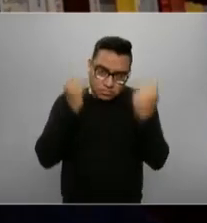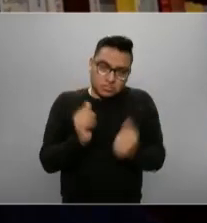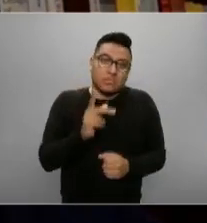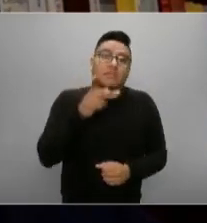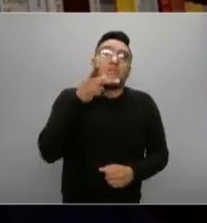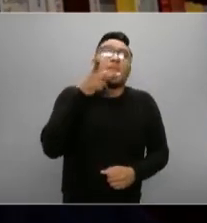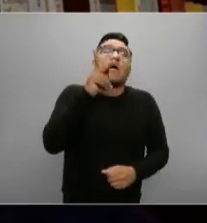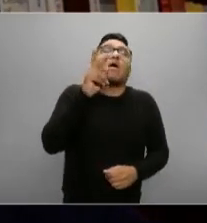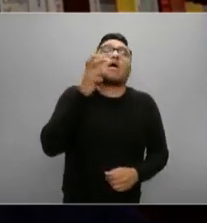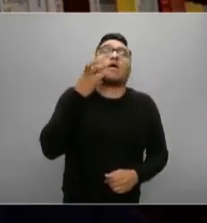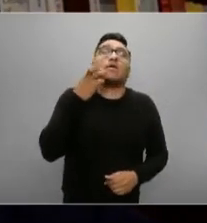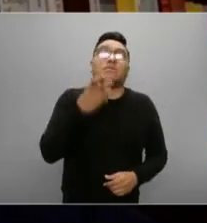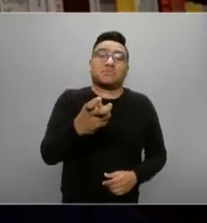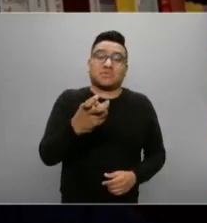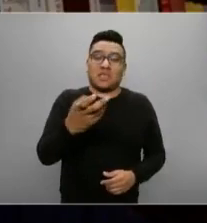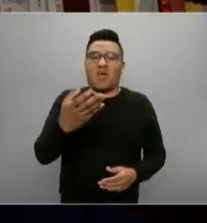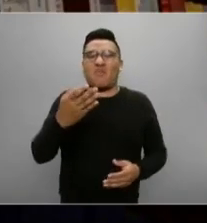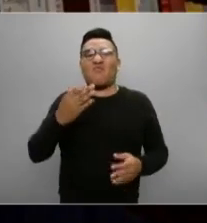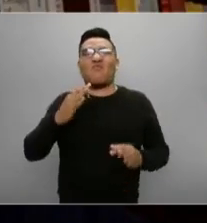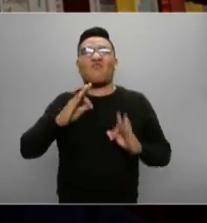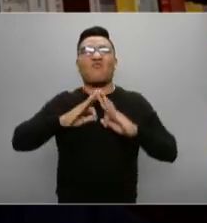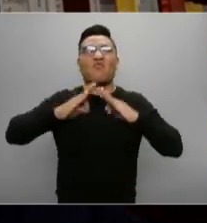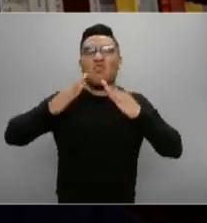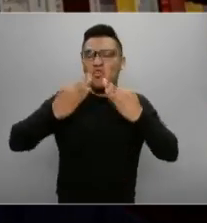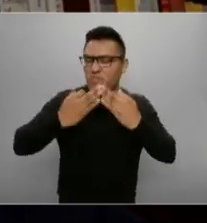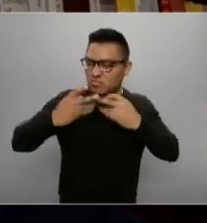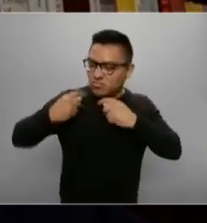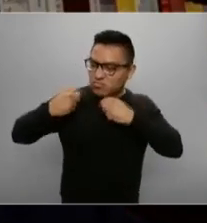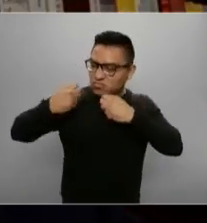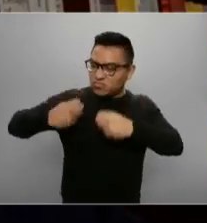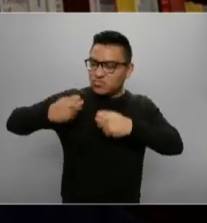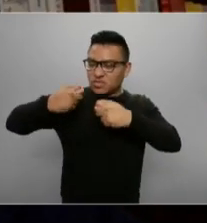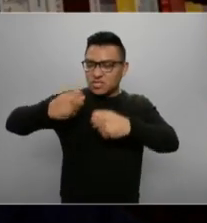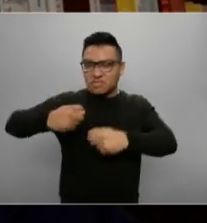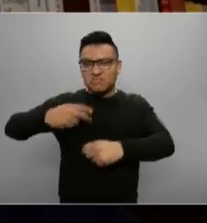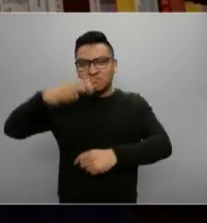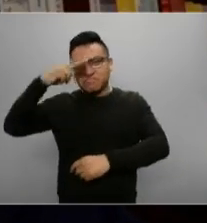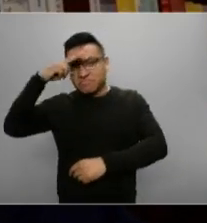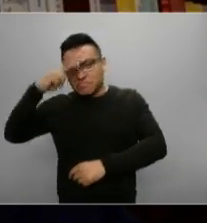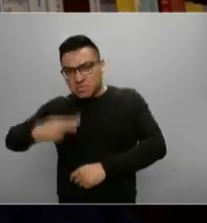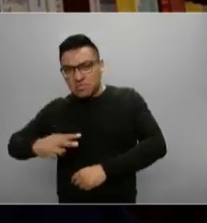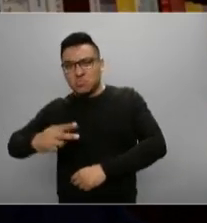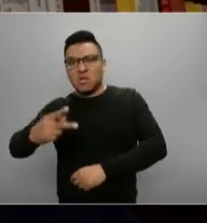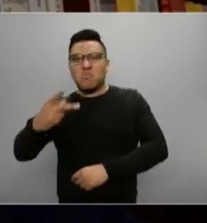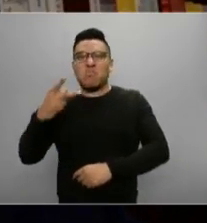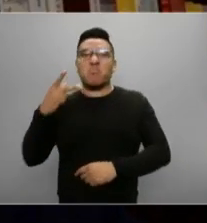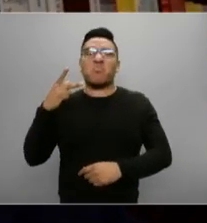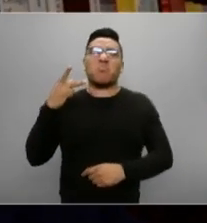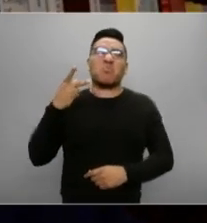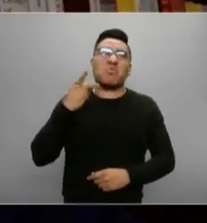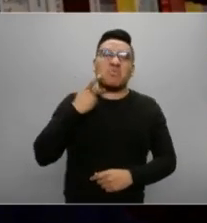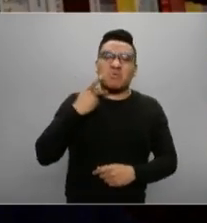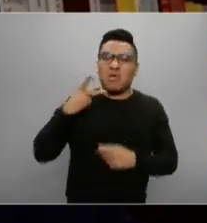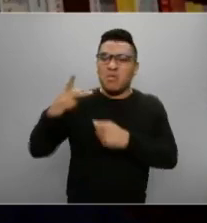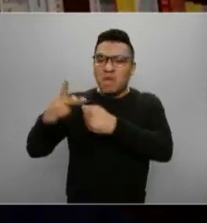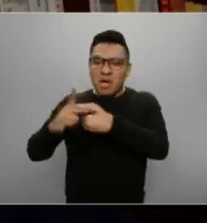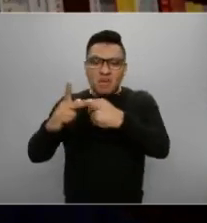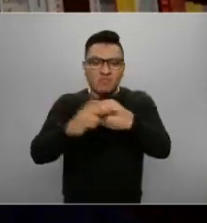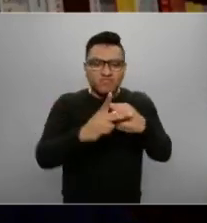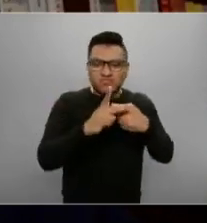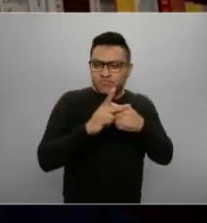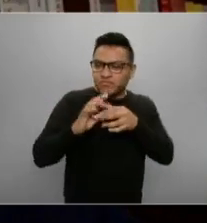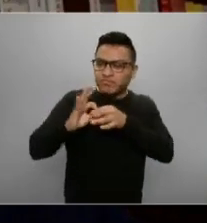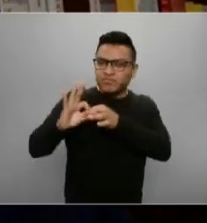la mejor tradición diplomática de México, una política multilateral y una política de buscar soluciones